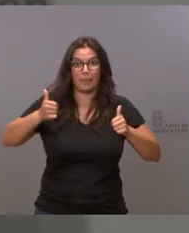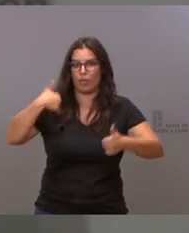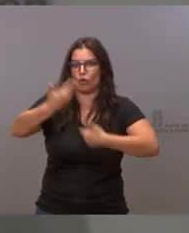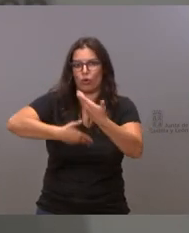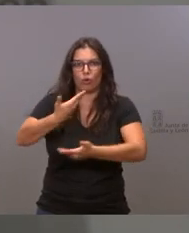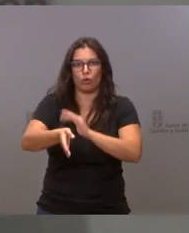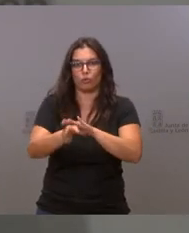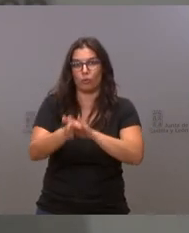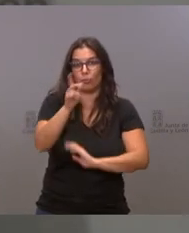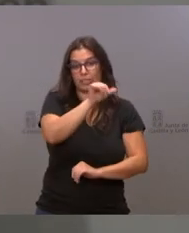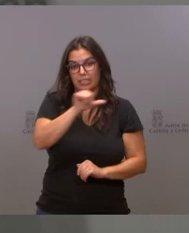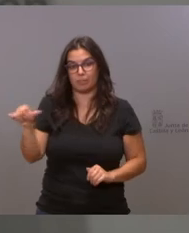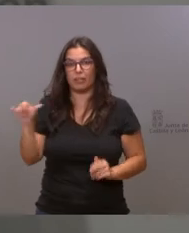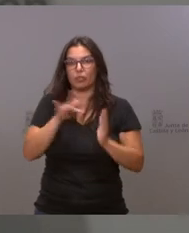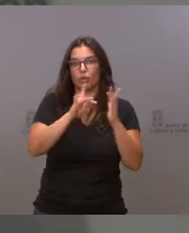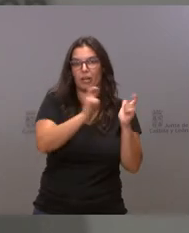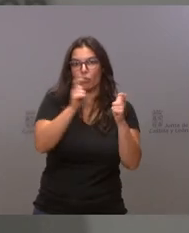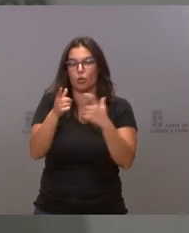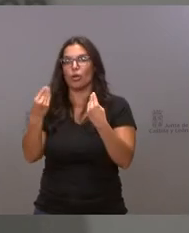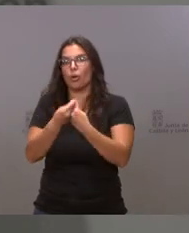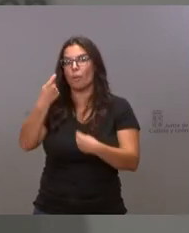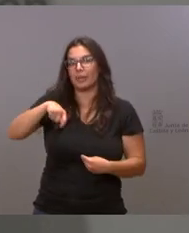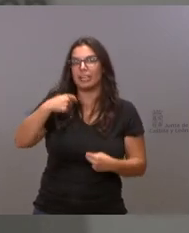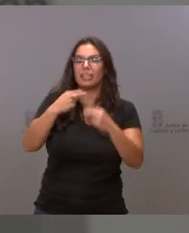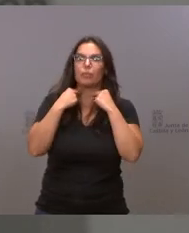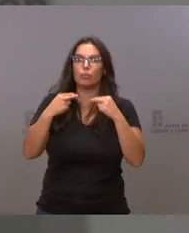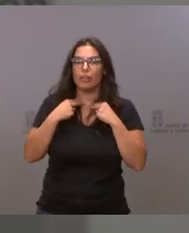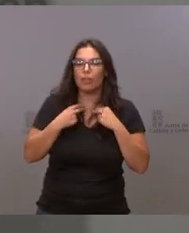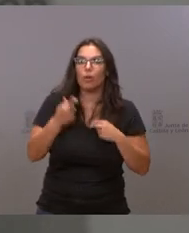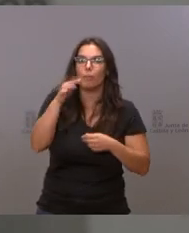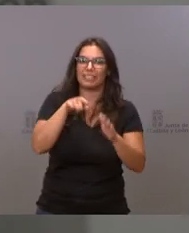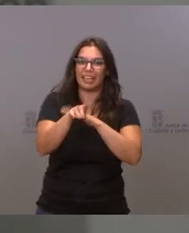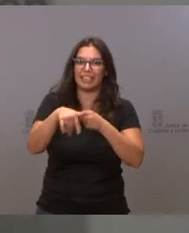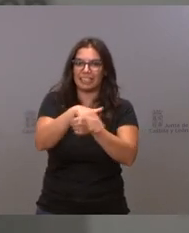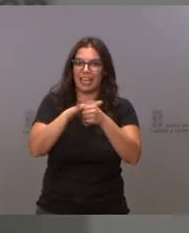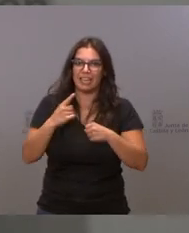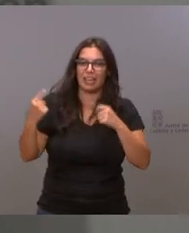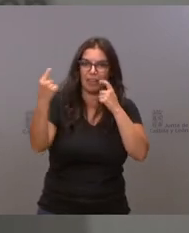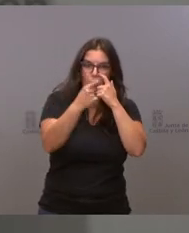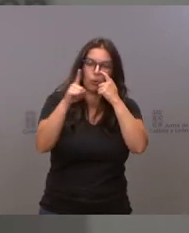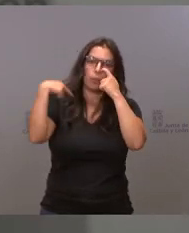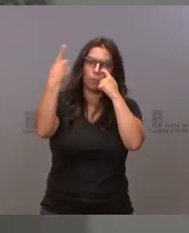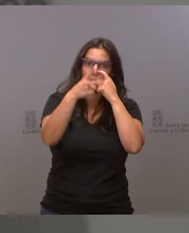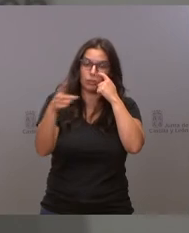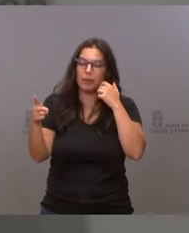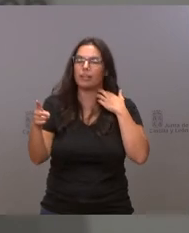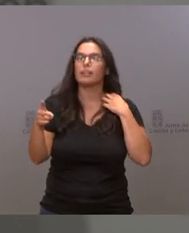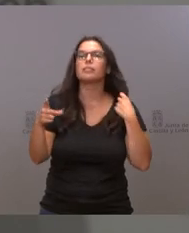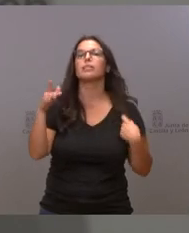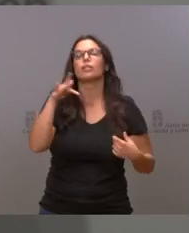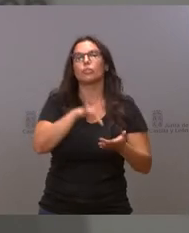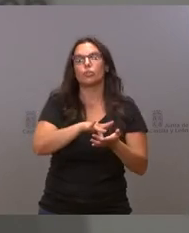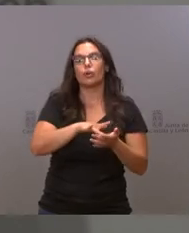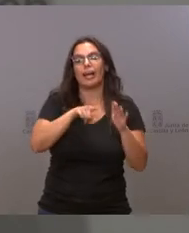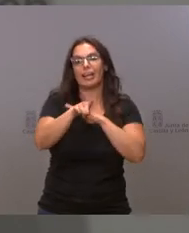esta semana habrá reuniones con los presidentes de las diputaciones de cada gerente de área en las próximas dos semanas esperamos que todos los